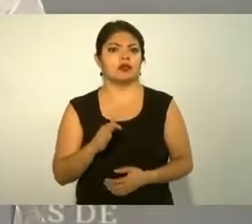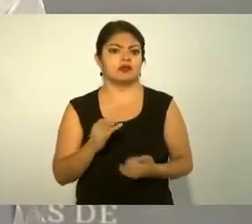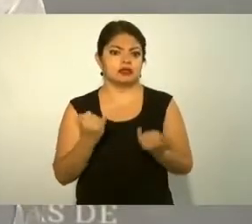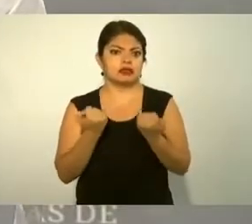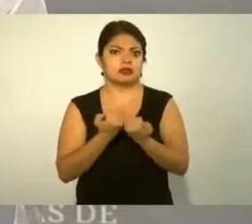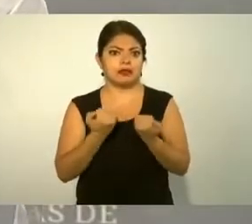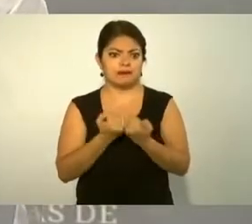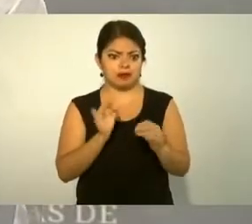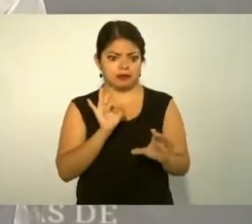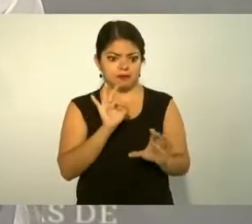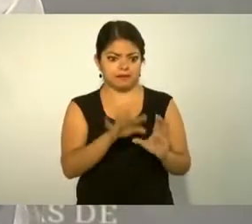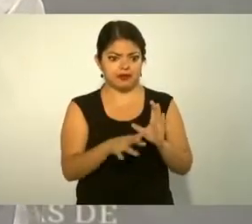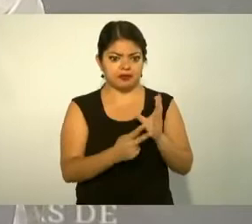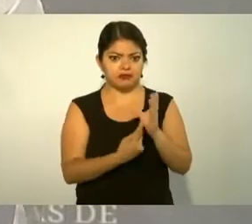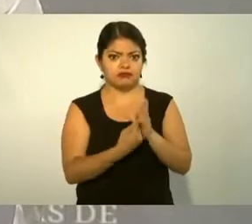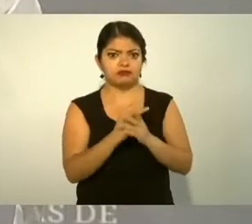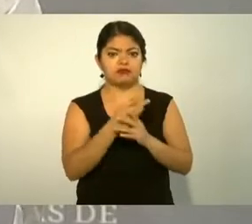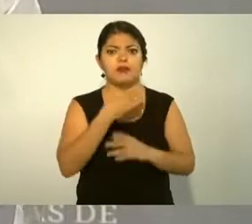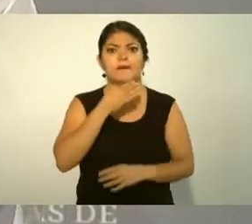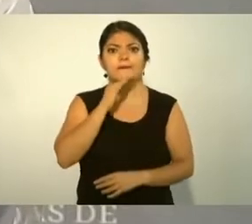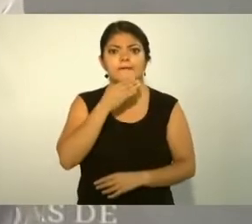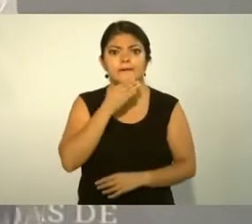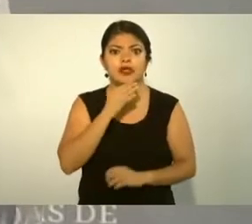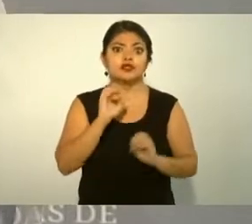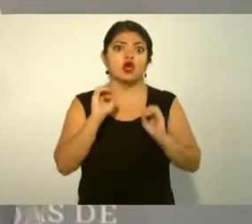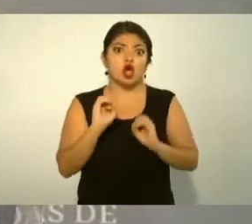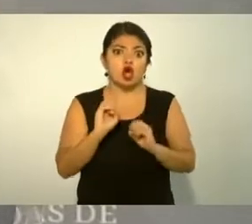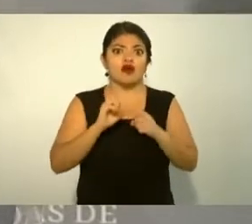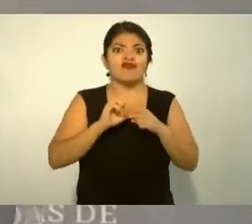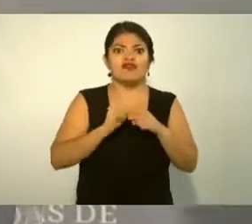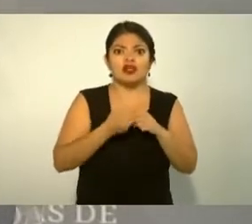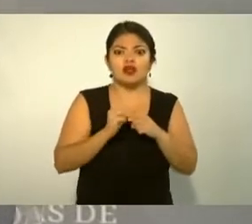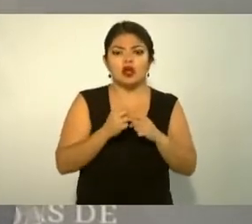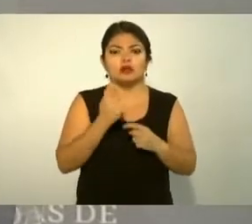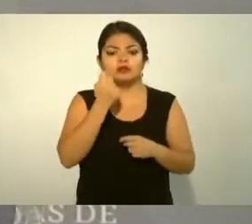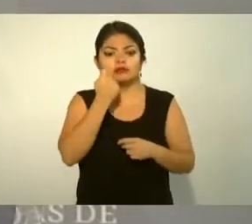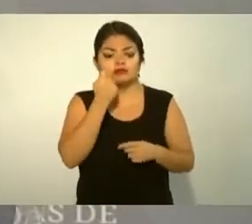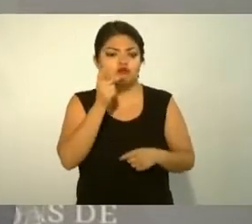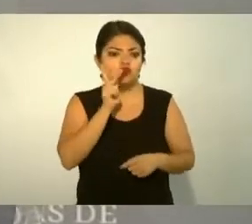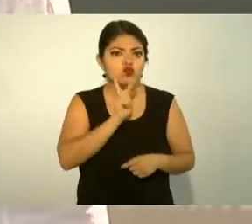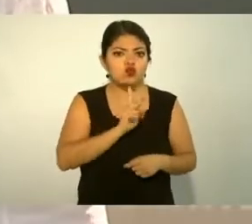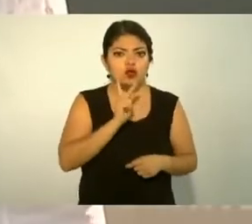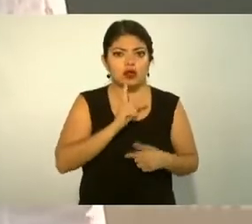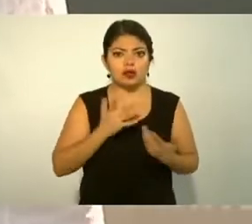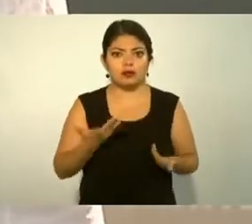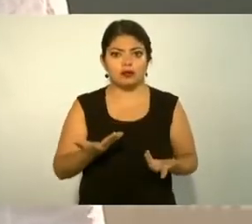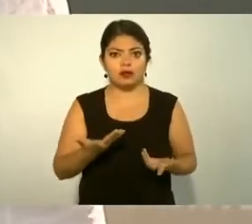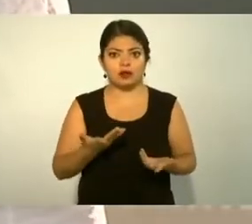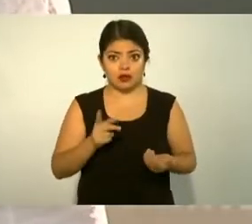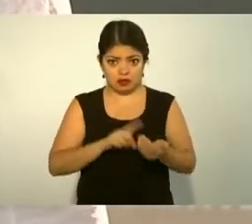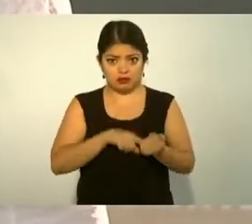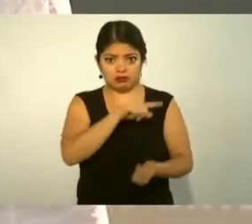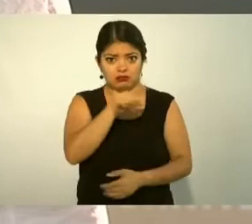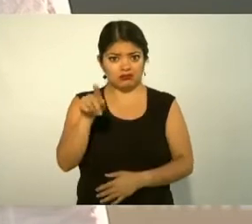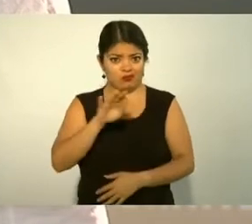maíz o frijol intercalar ahí o no se puede ustedes que son agrónomos